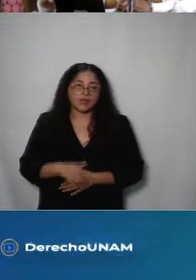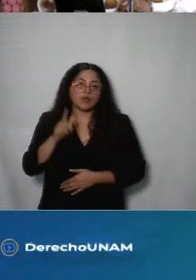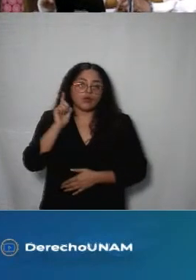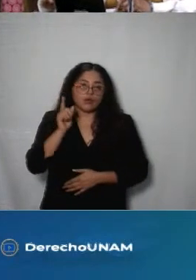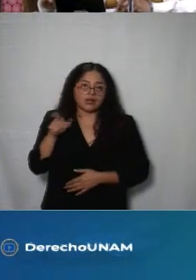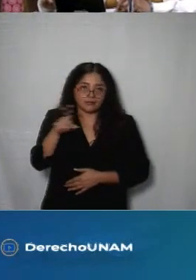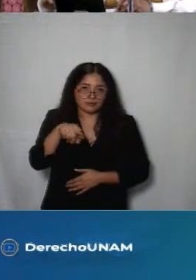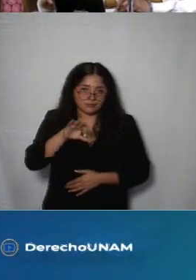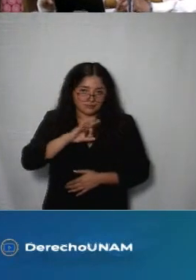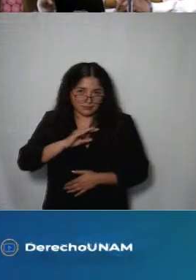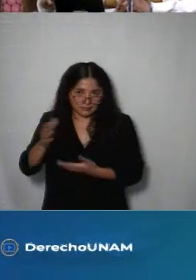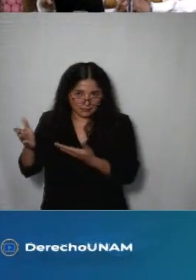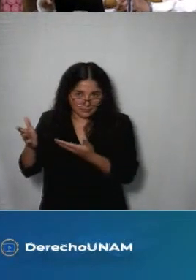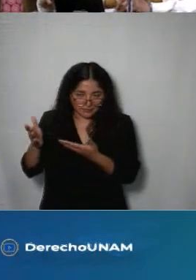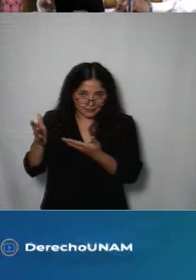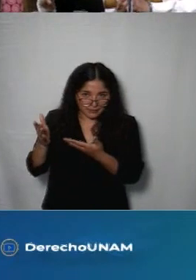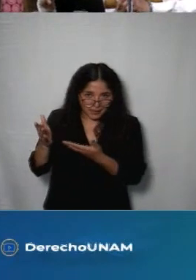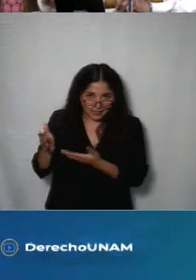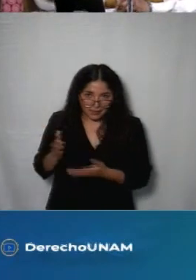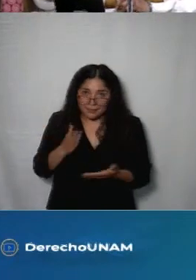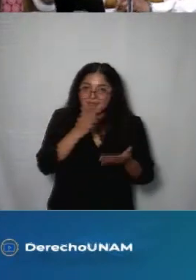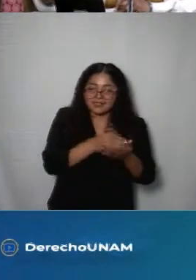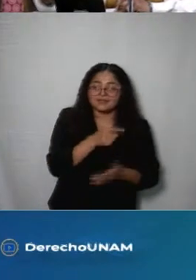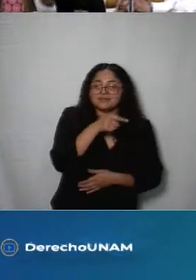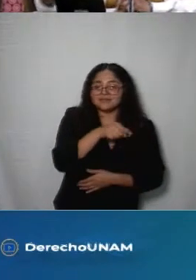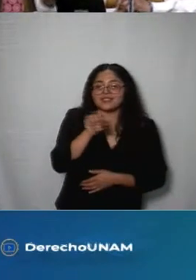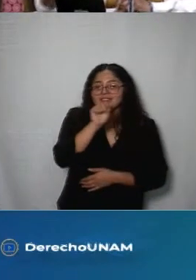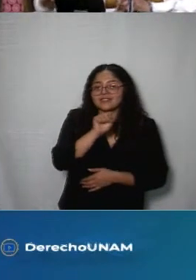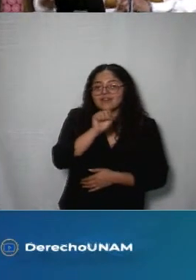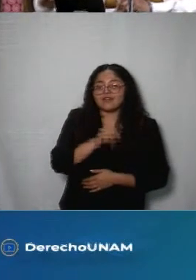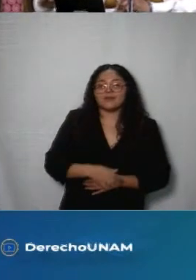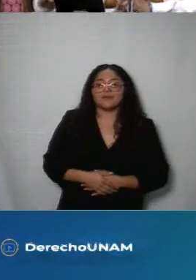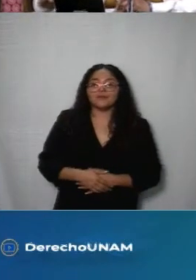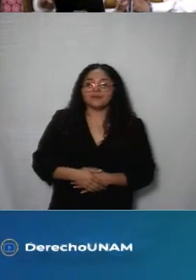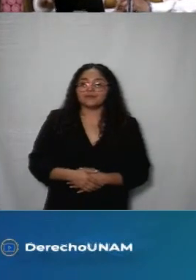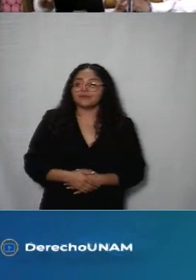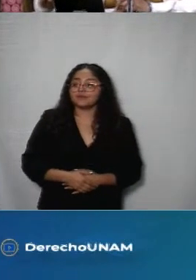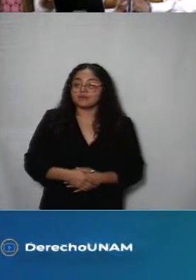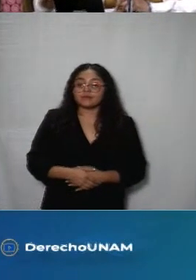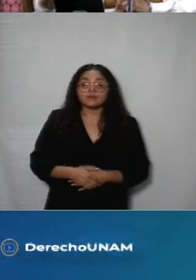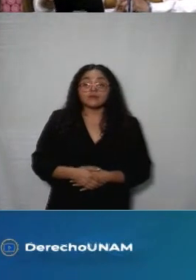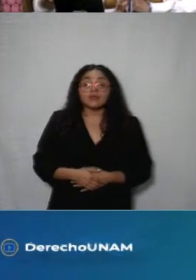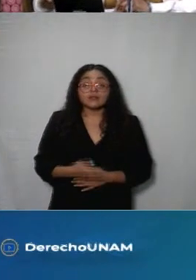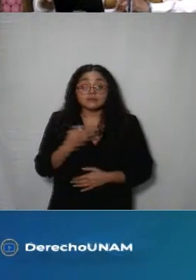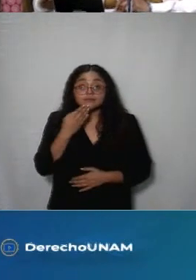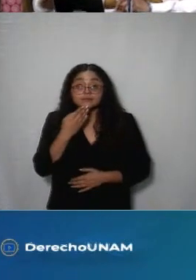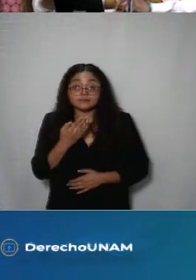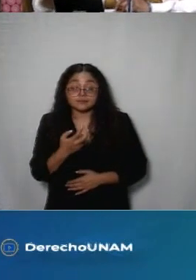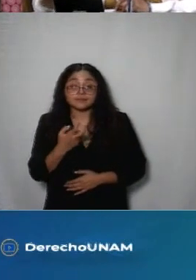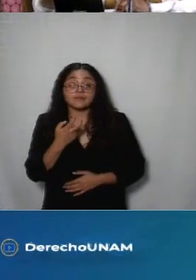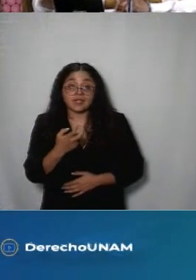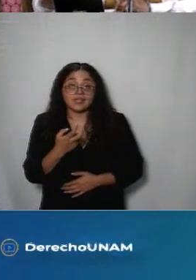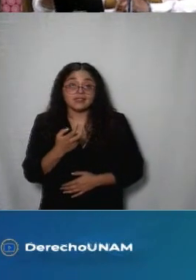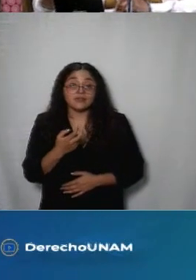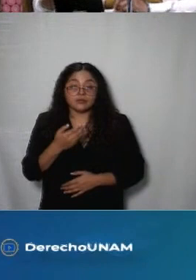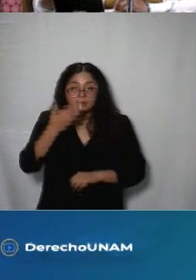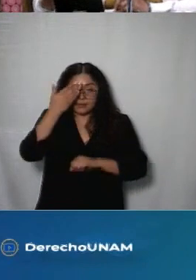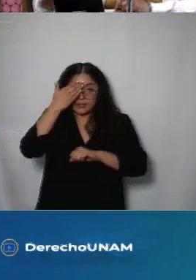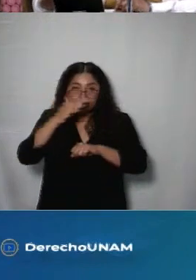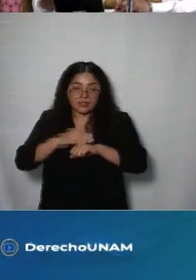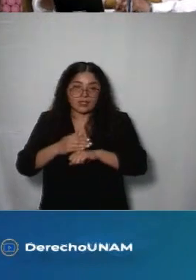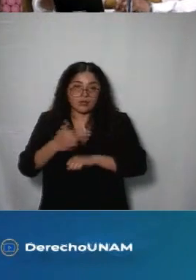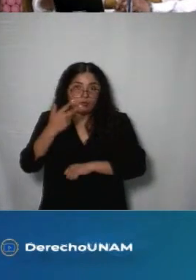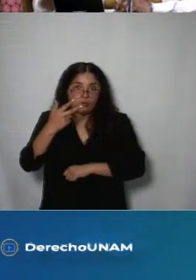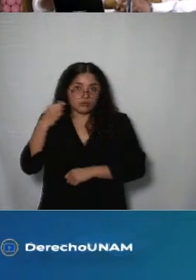esperamos verles el próximo sábado en nativo y bueno en esta articulación del 8M